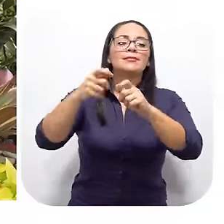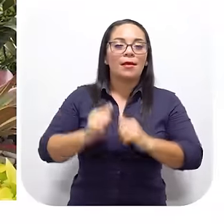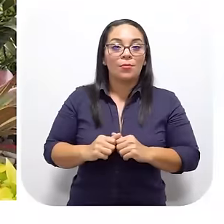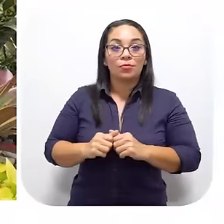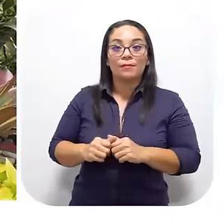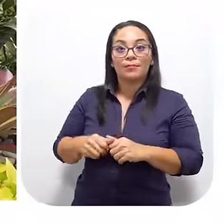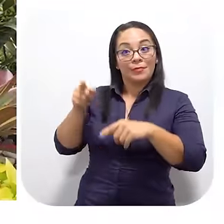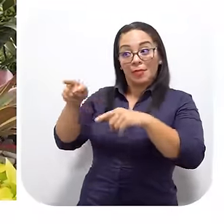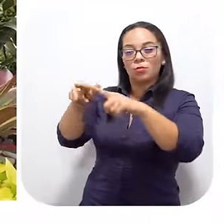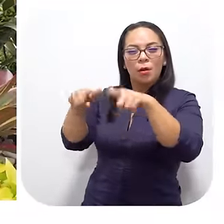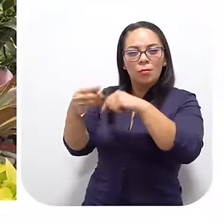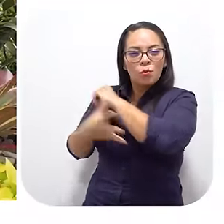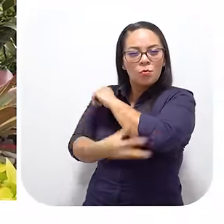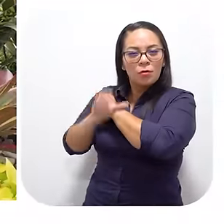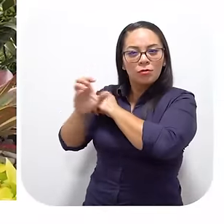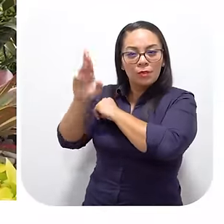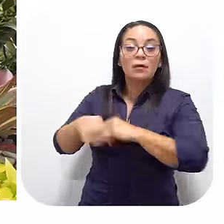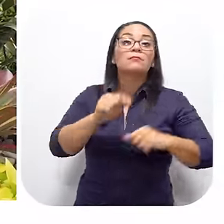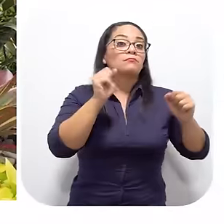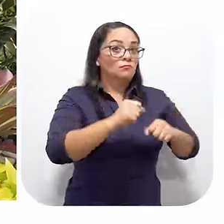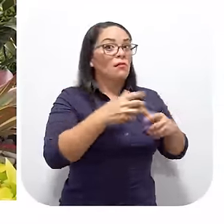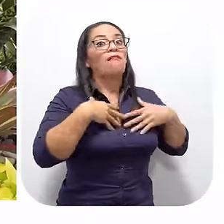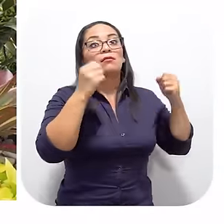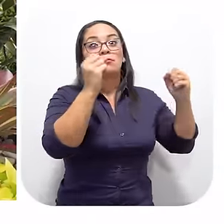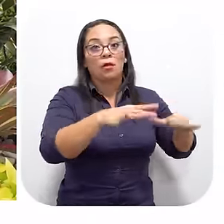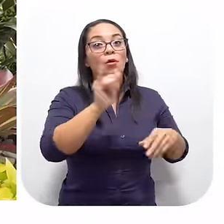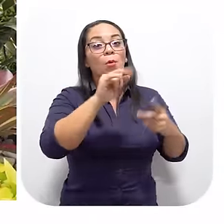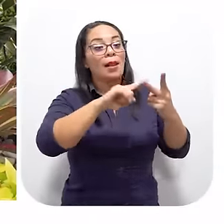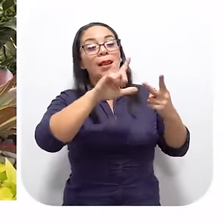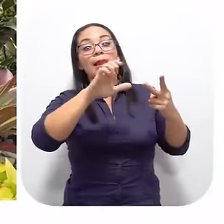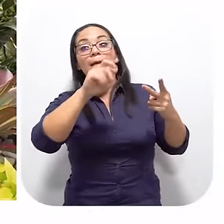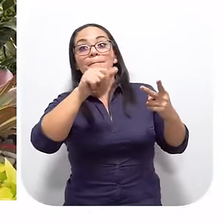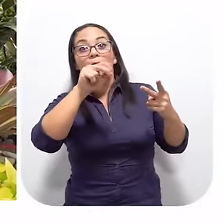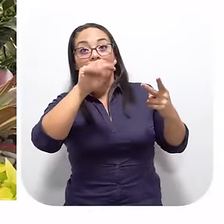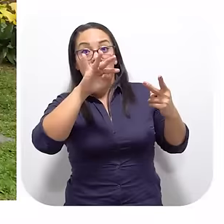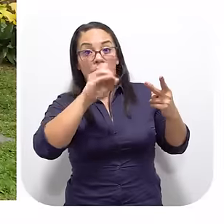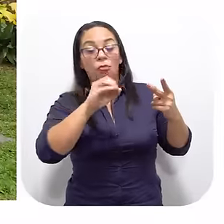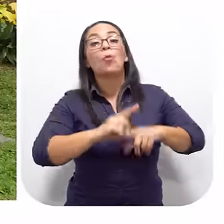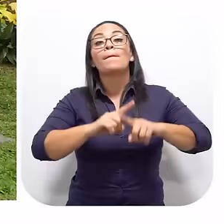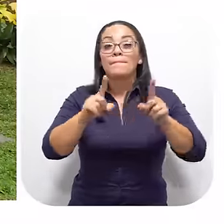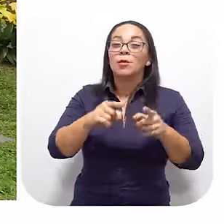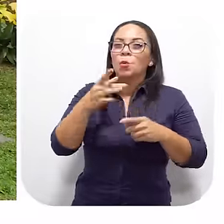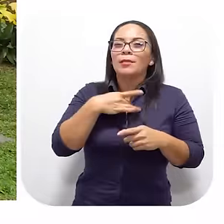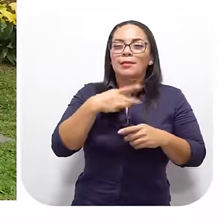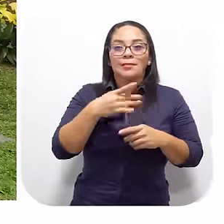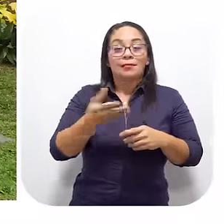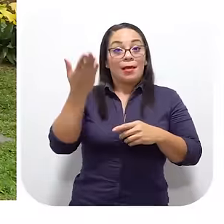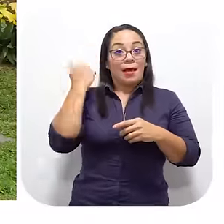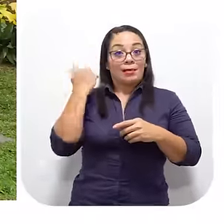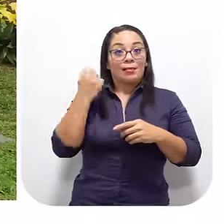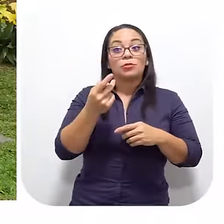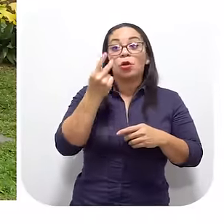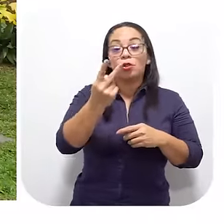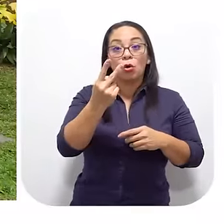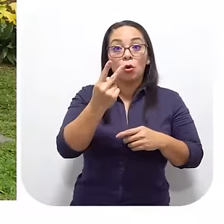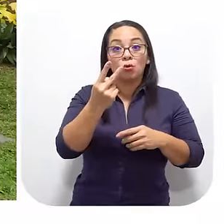Había Los lugares más padres De Costa Rica Si Más abandonados Por el distrito de Lepanto Y Es un vacilón Porque Pasamos